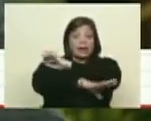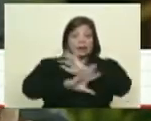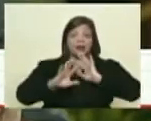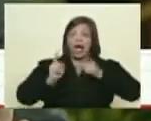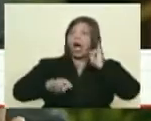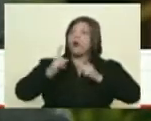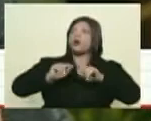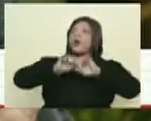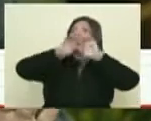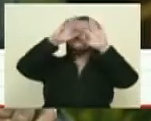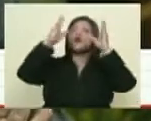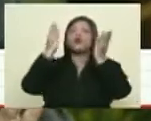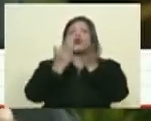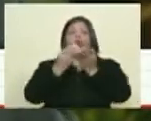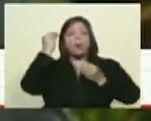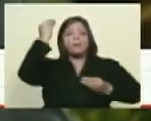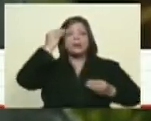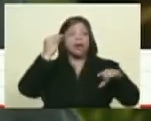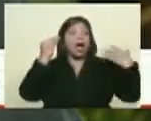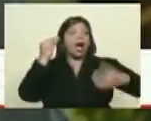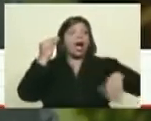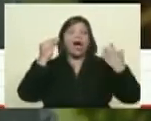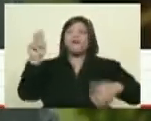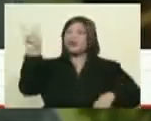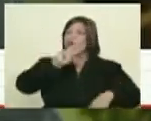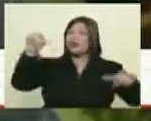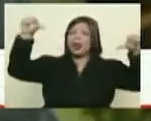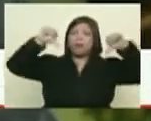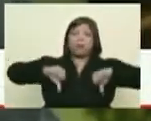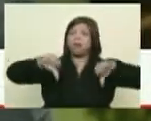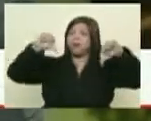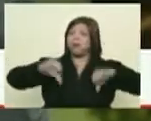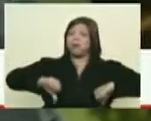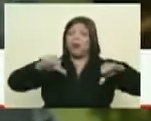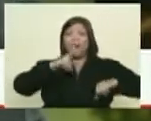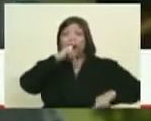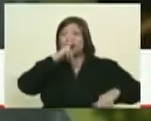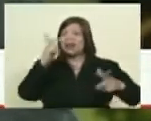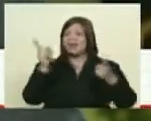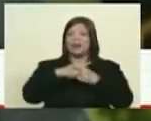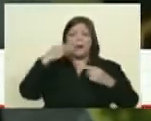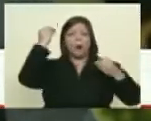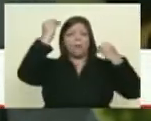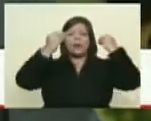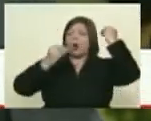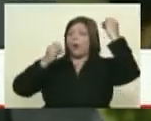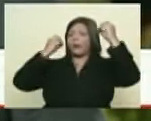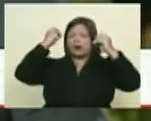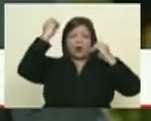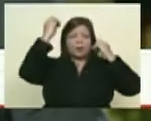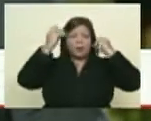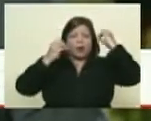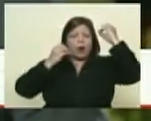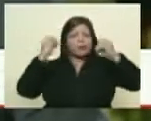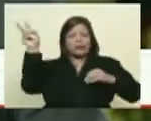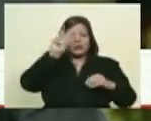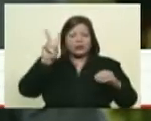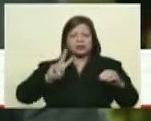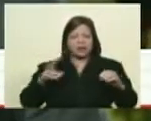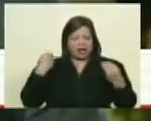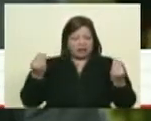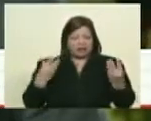gente que en el mundo entero opina sobre Venezuela como si fuese venezolano como si su realidad fuera la de acá